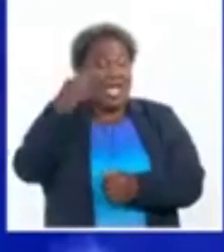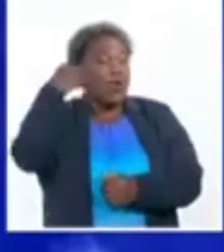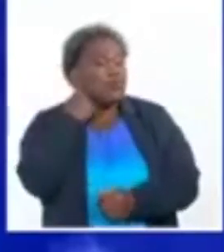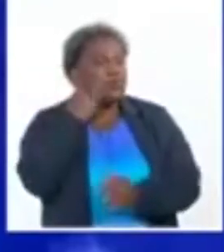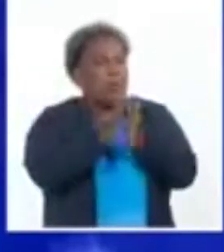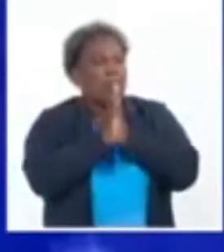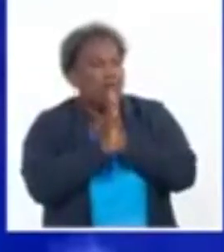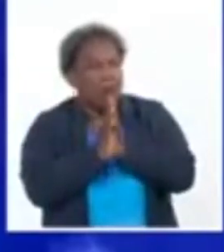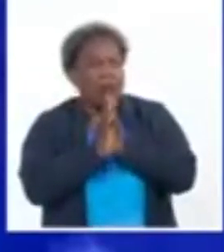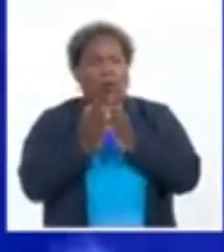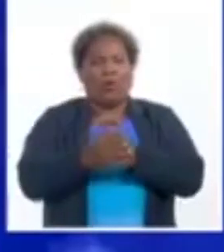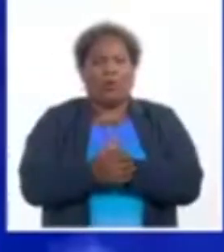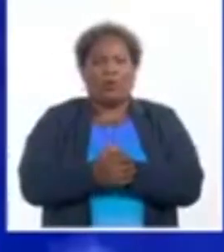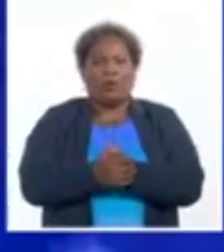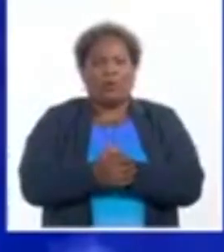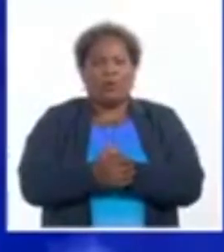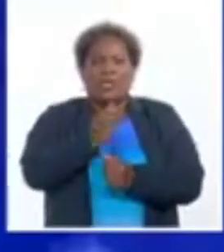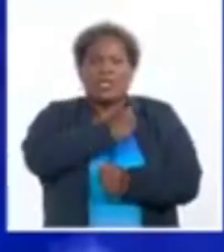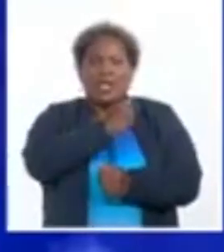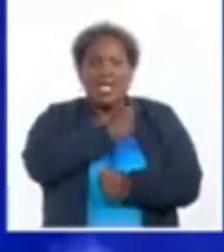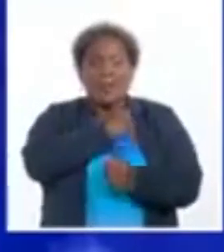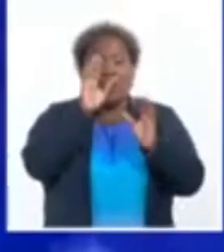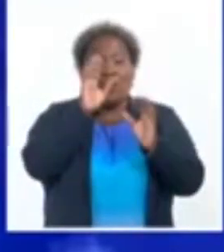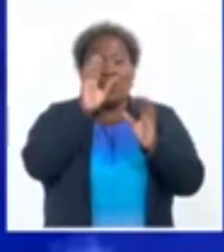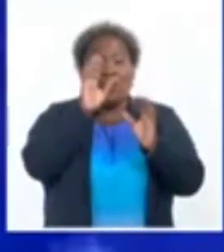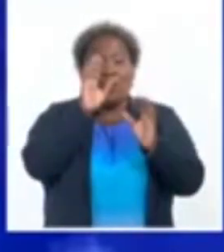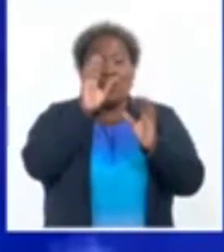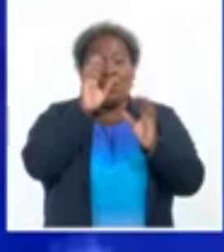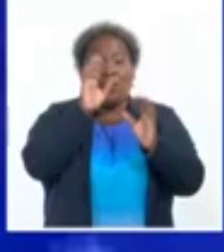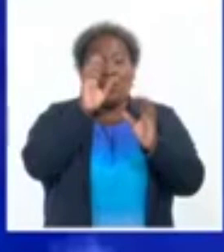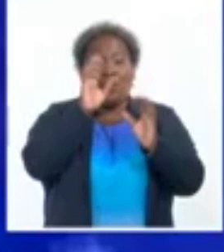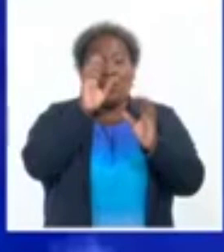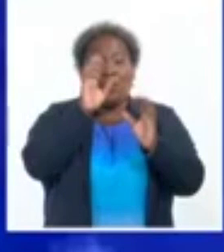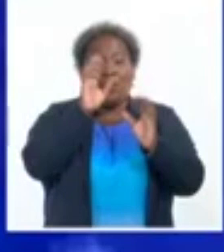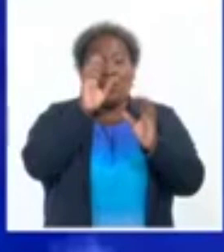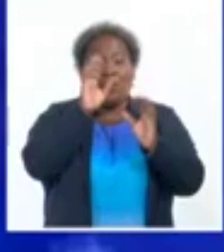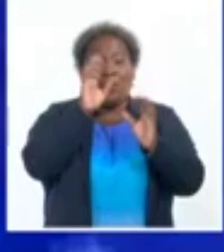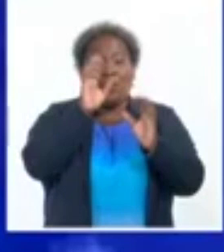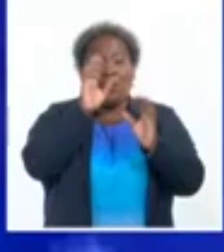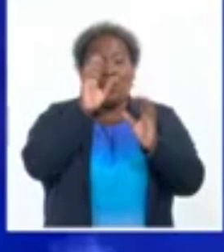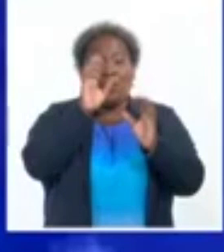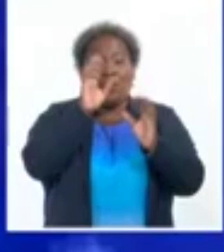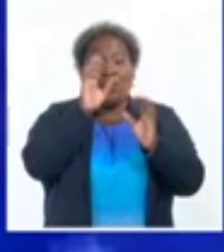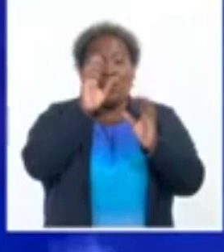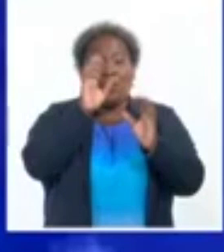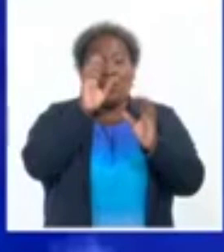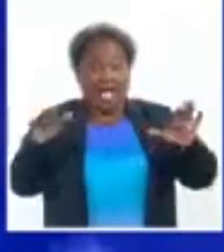favor. Solo queremos decirle... ¡Felicidades, doctor! Y está.